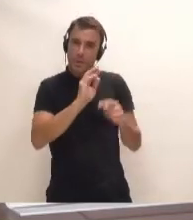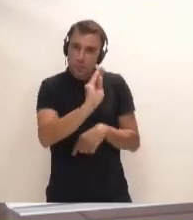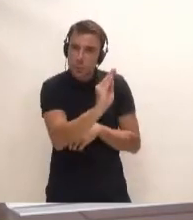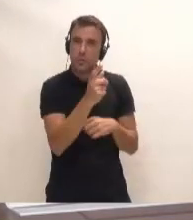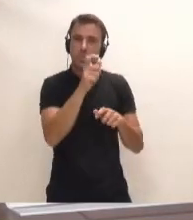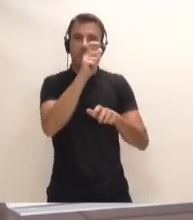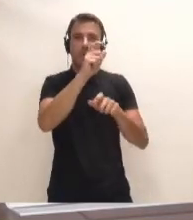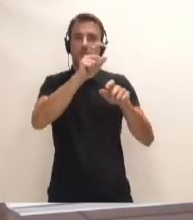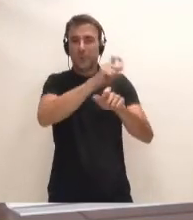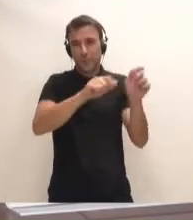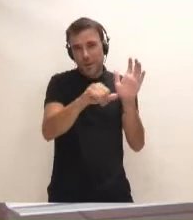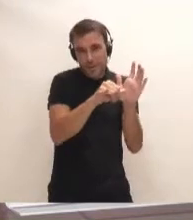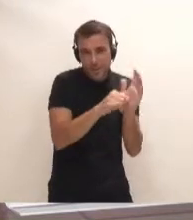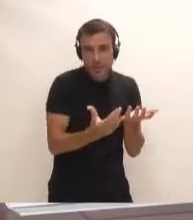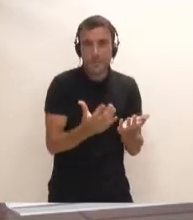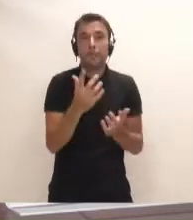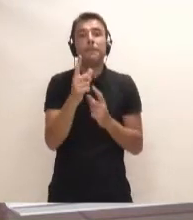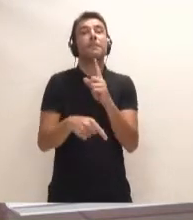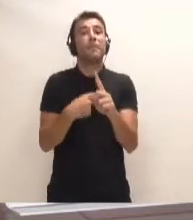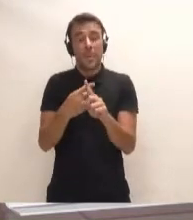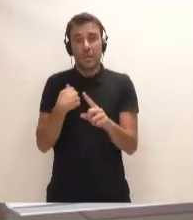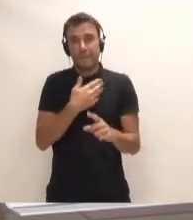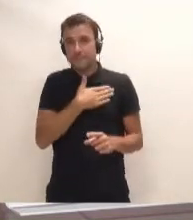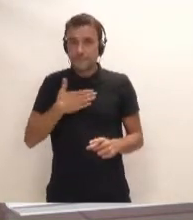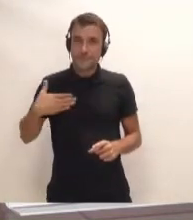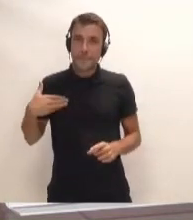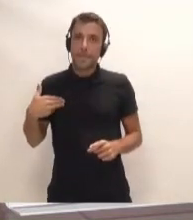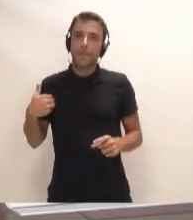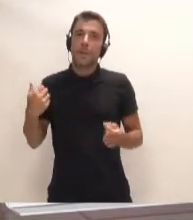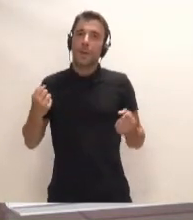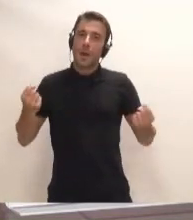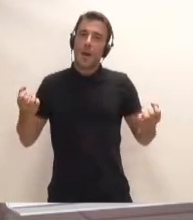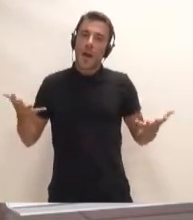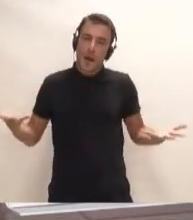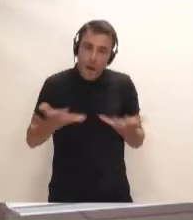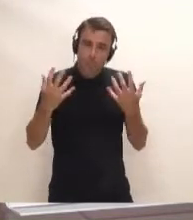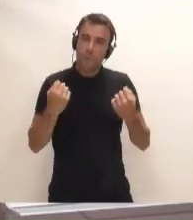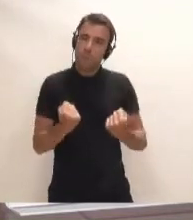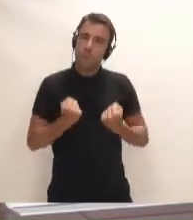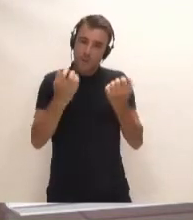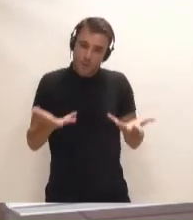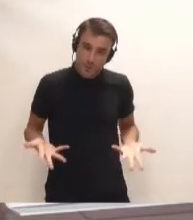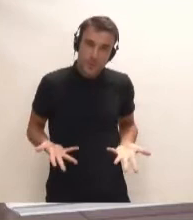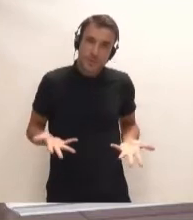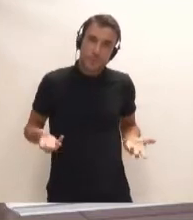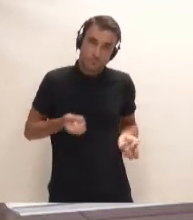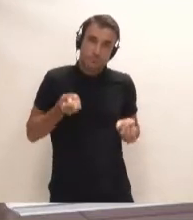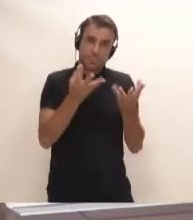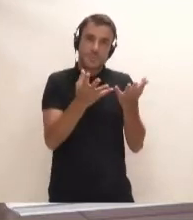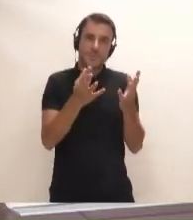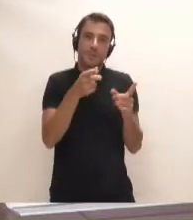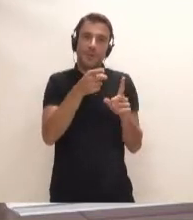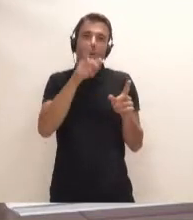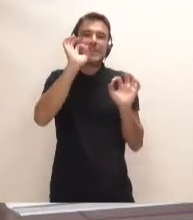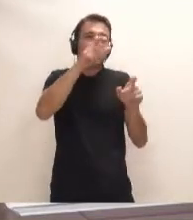cercanas, así como queremos transmitir ánimo, fuerza para quienes están trabajando en garantizar la